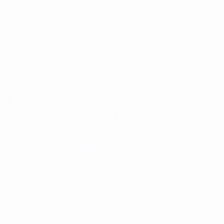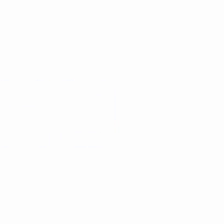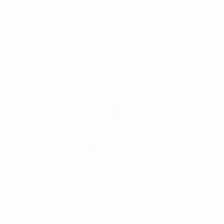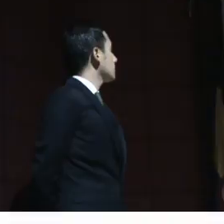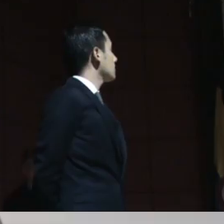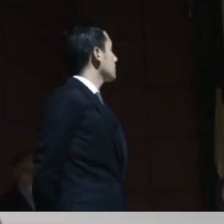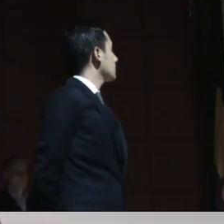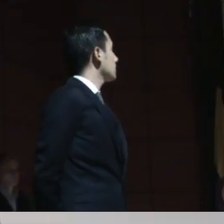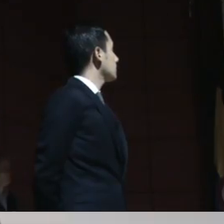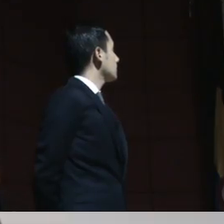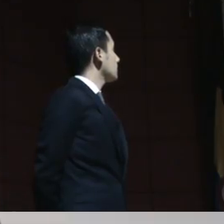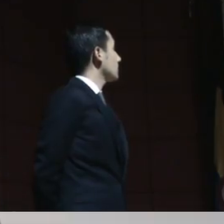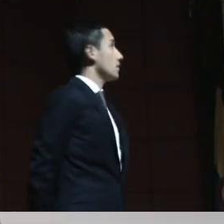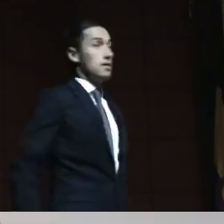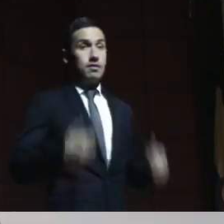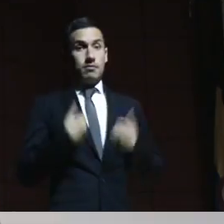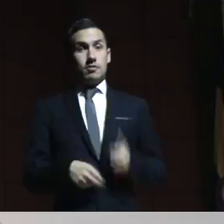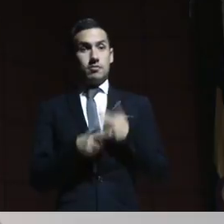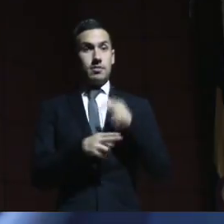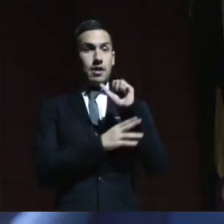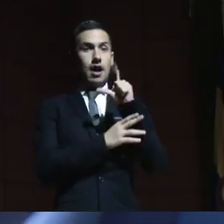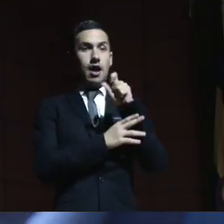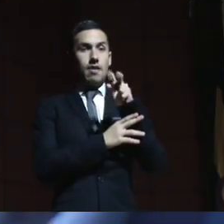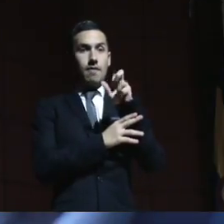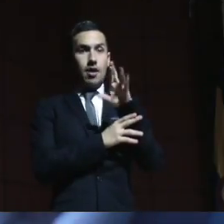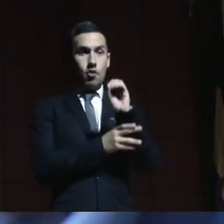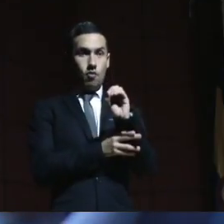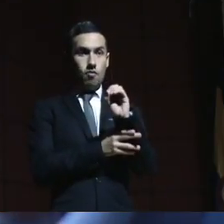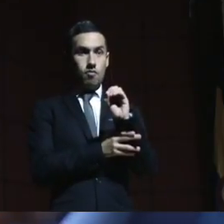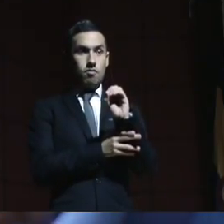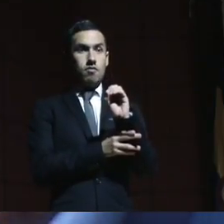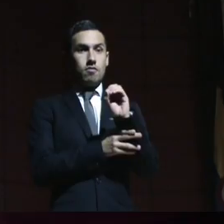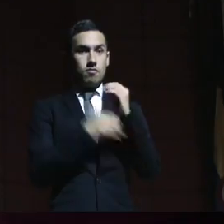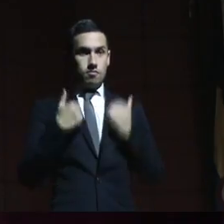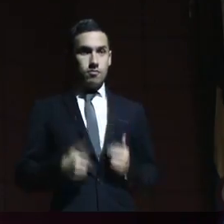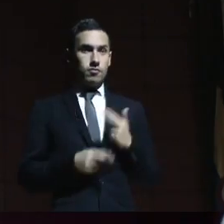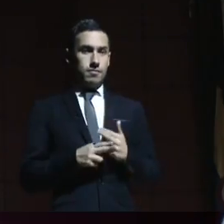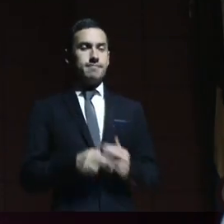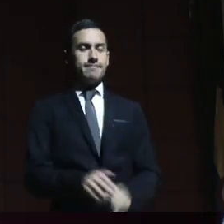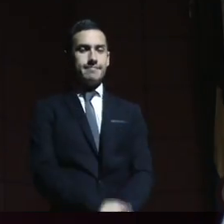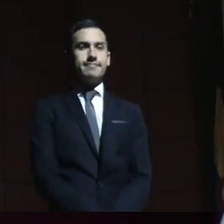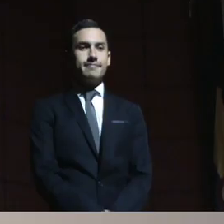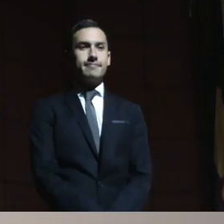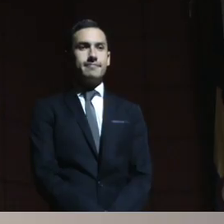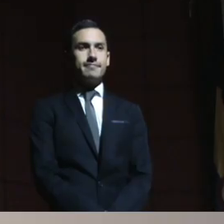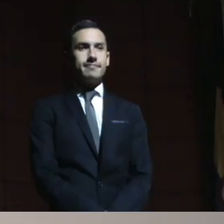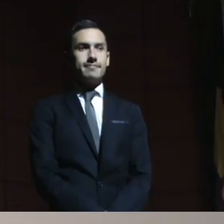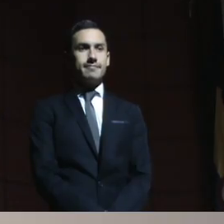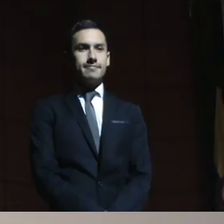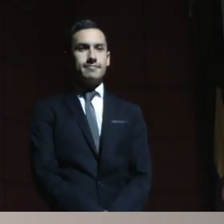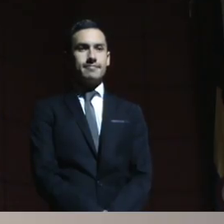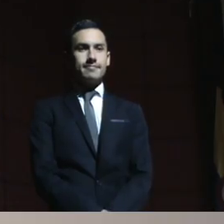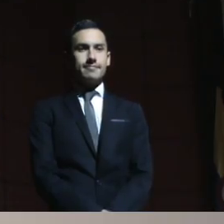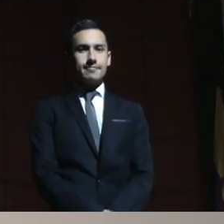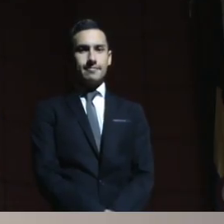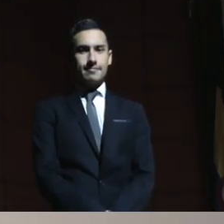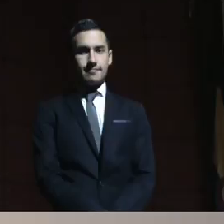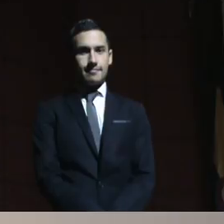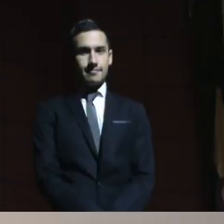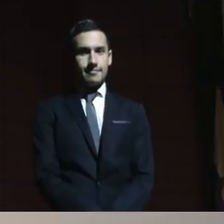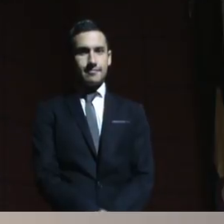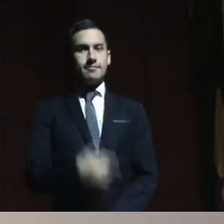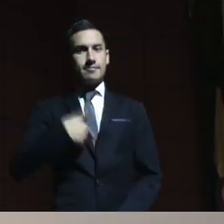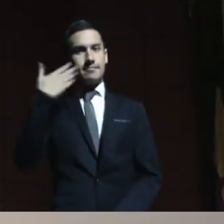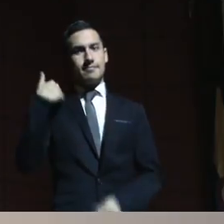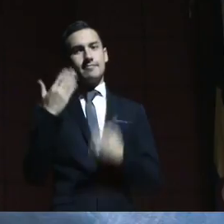Mi nombre es Álvaro Eñán Macías Vergara. Estudiaba juiciosos,